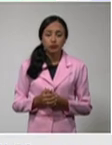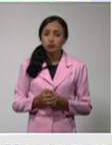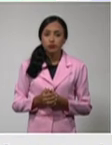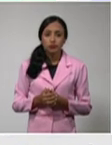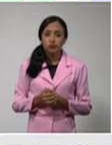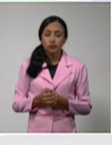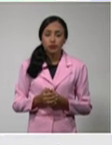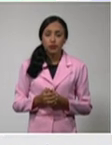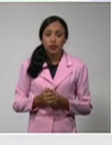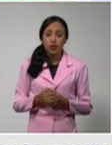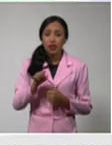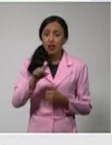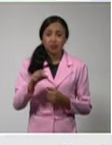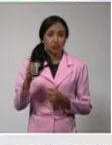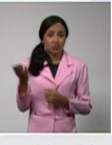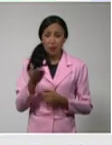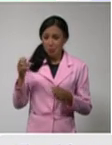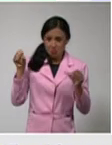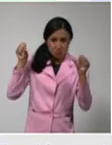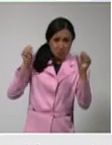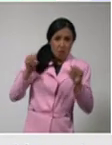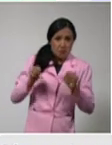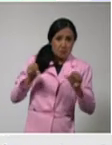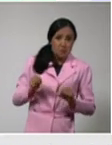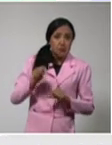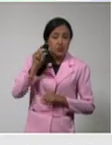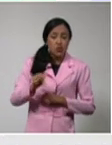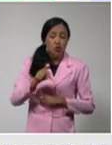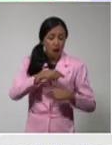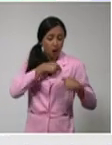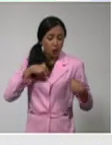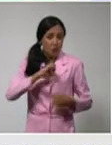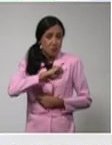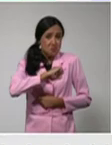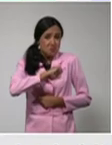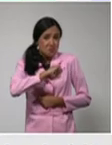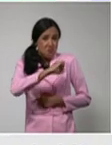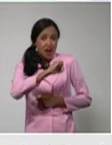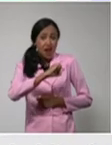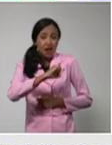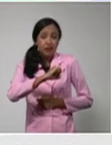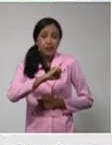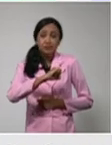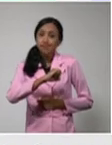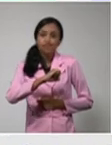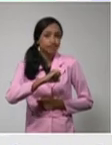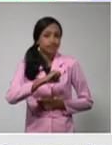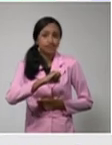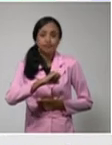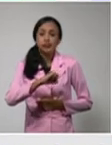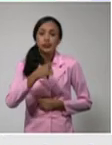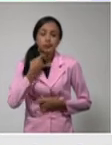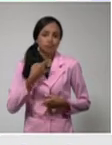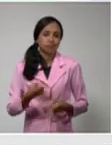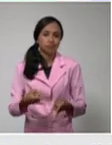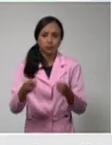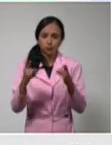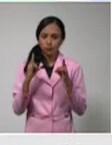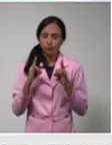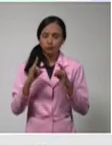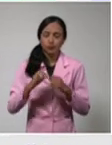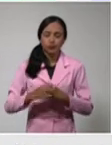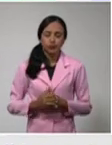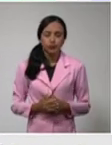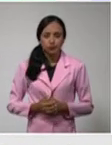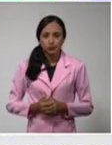presentaba. Hizo una parada cardíaca que lamentablemente no fue posible su